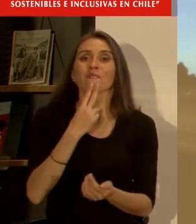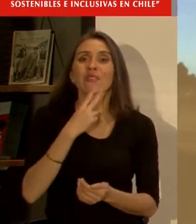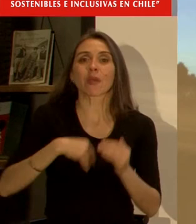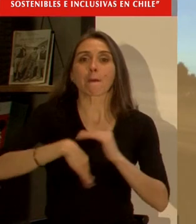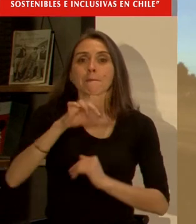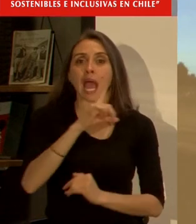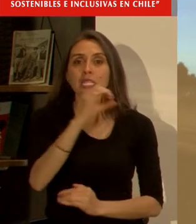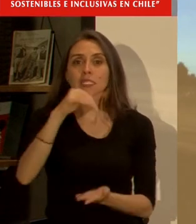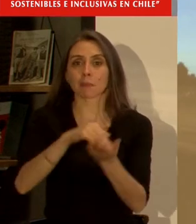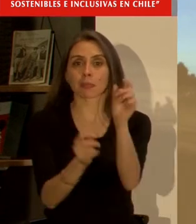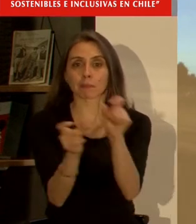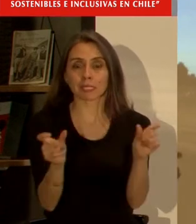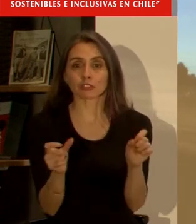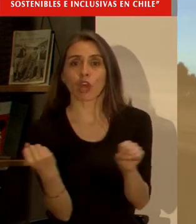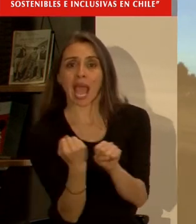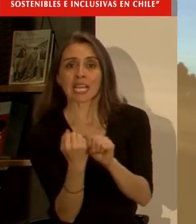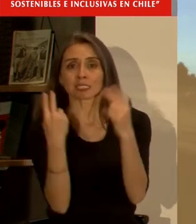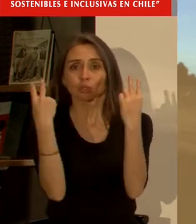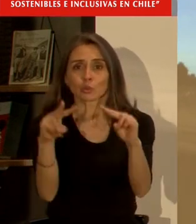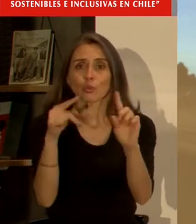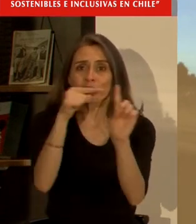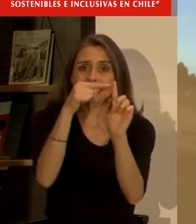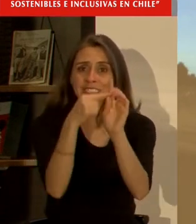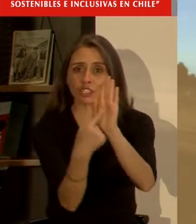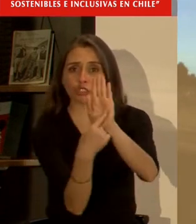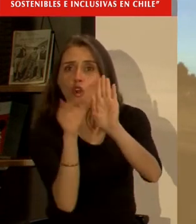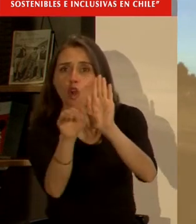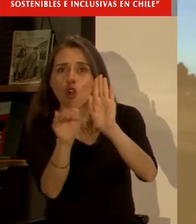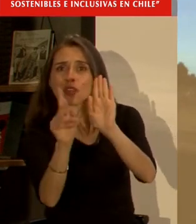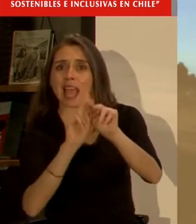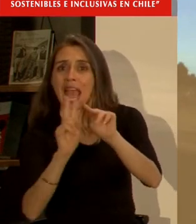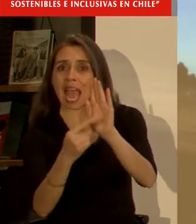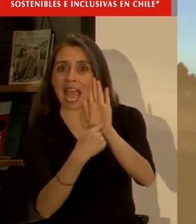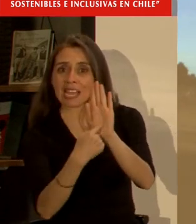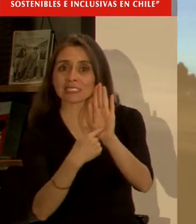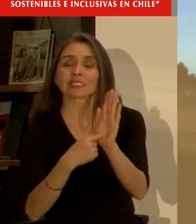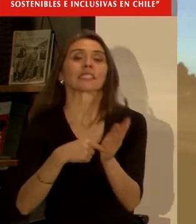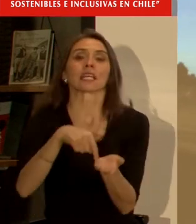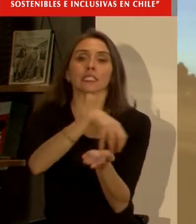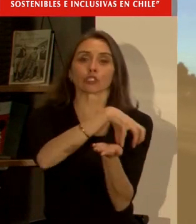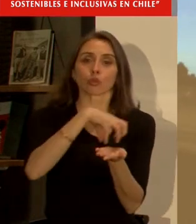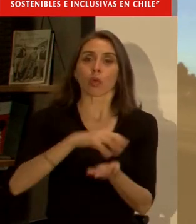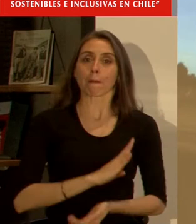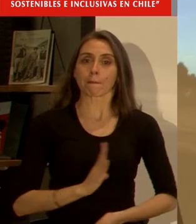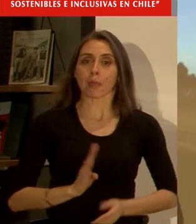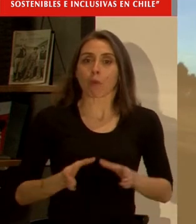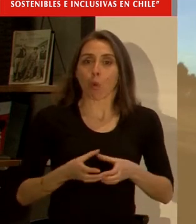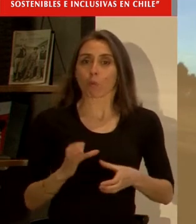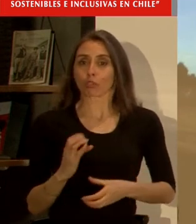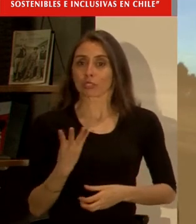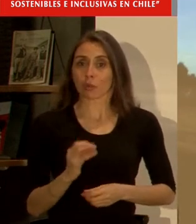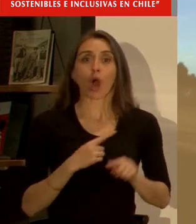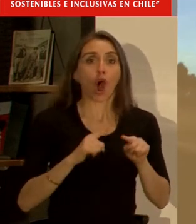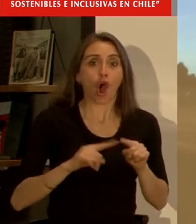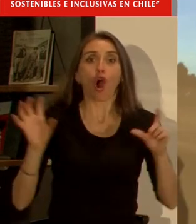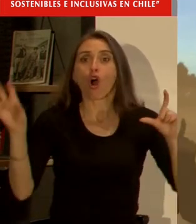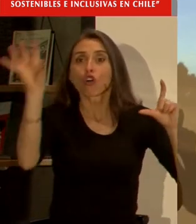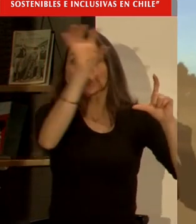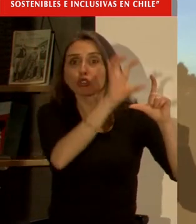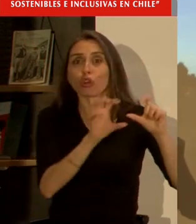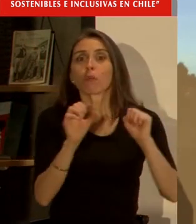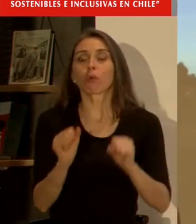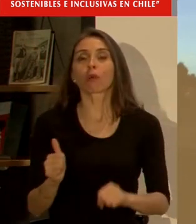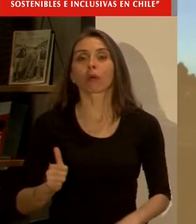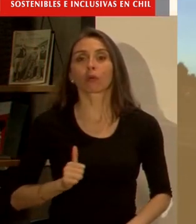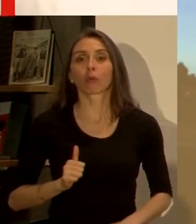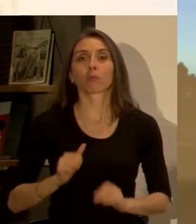mil habitantes hicieran la tarea que estamos invitando a hacer, no solamente las ciudades del C40, sino estas ciudades, podríamos cumplir con el 40